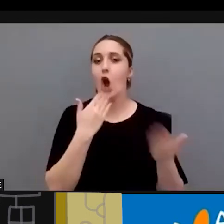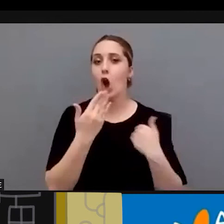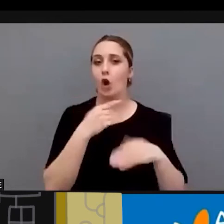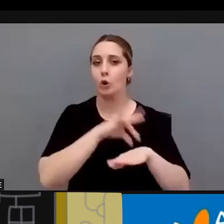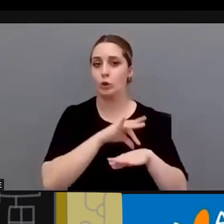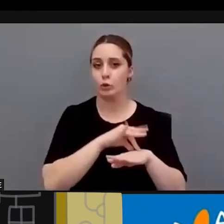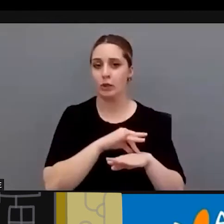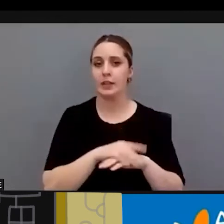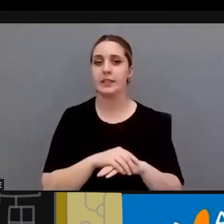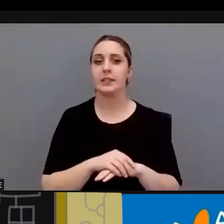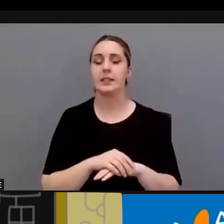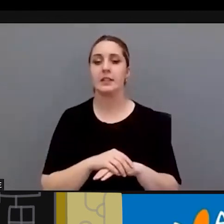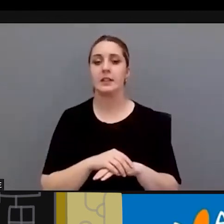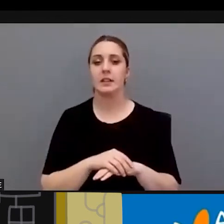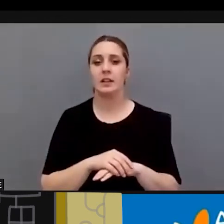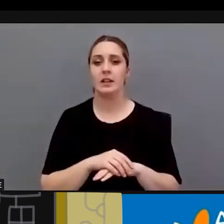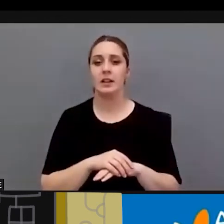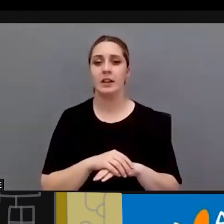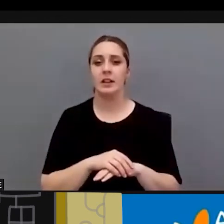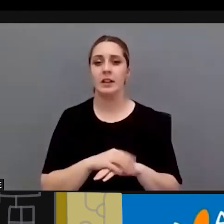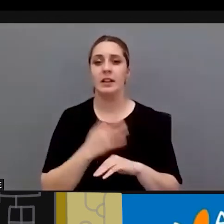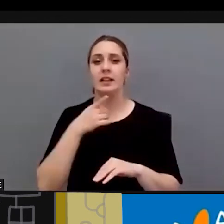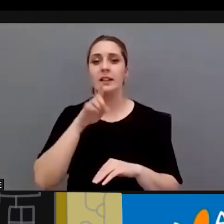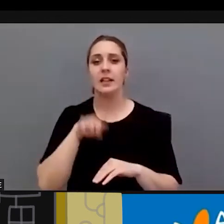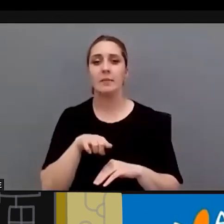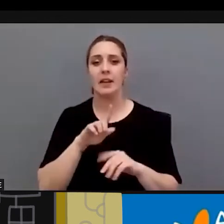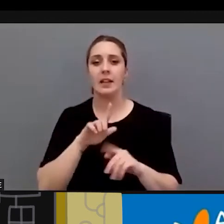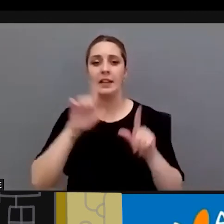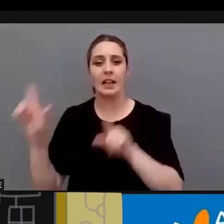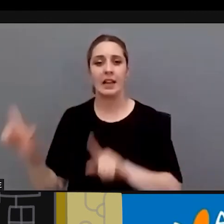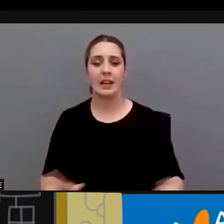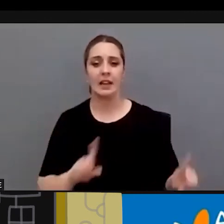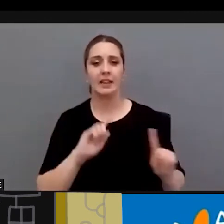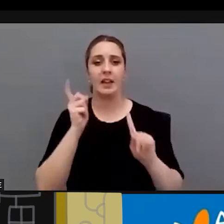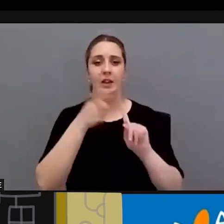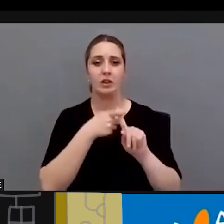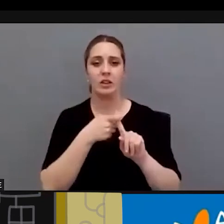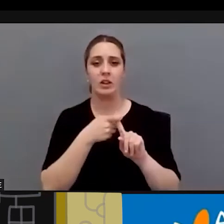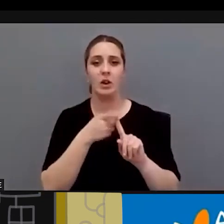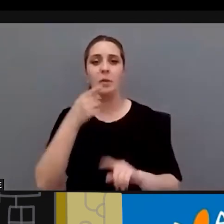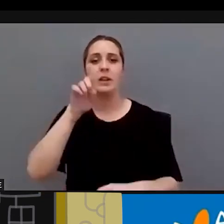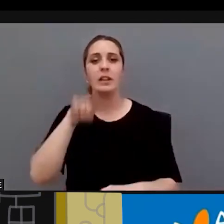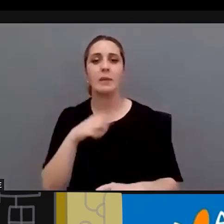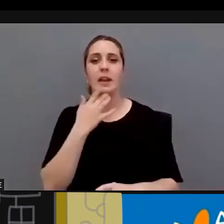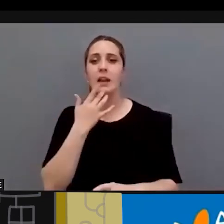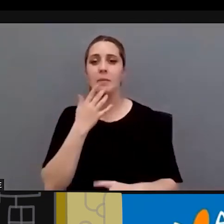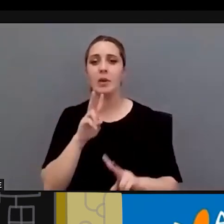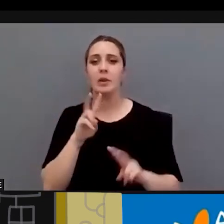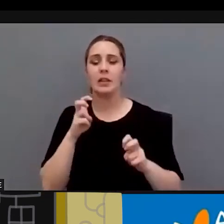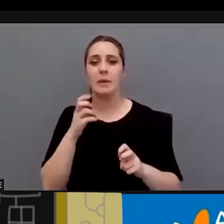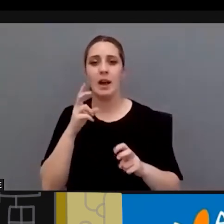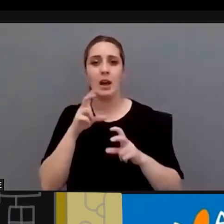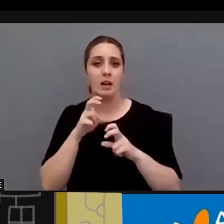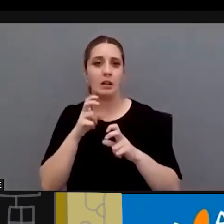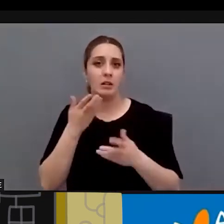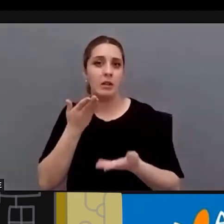pruebas de diarro diagnóstico pero también dice que es grave que exista discriminación en temas de consultas relacionadas por ejemplo con el sobrepeso o con